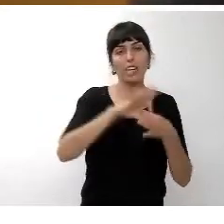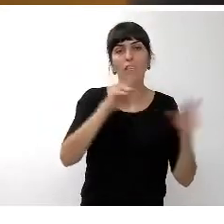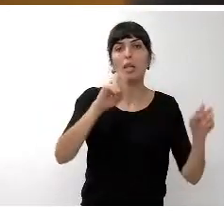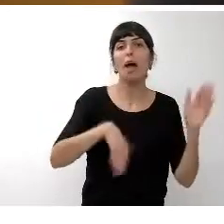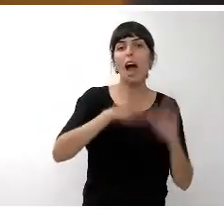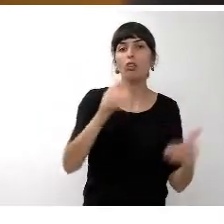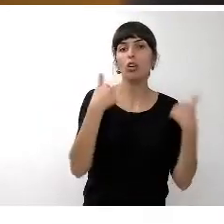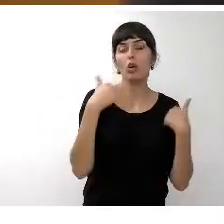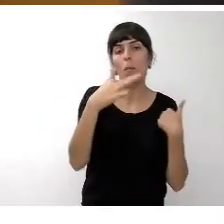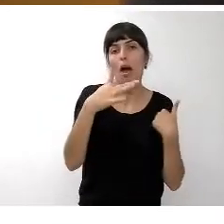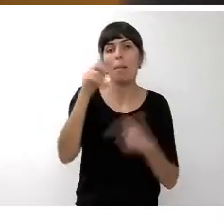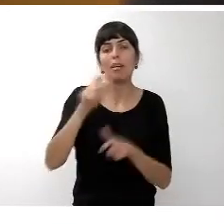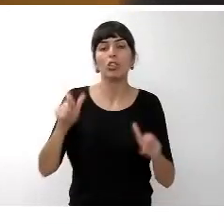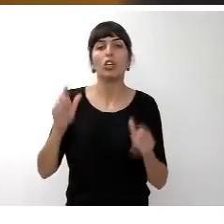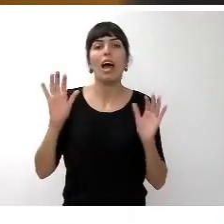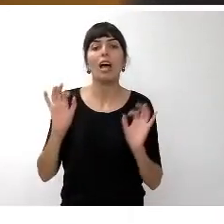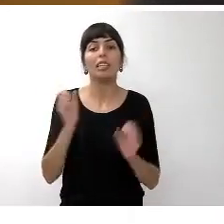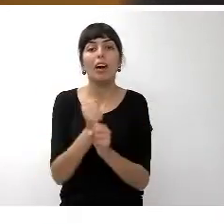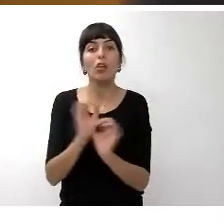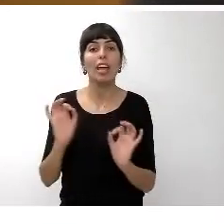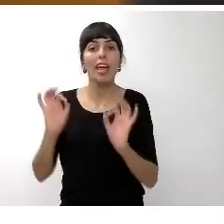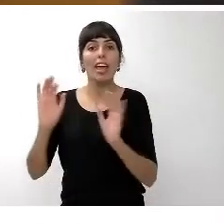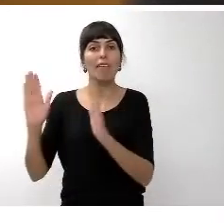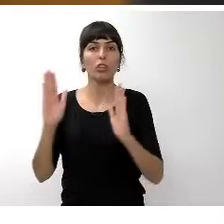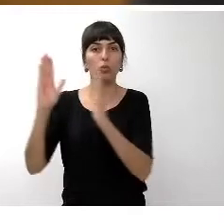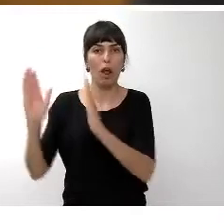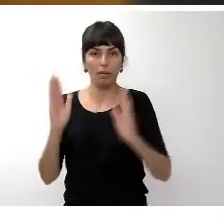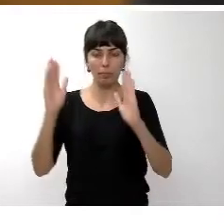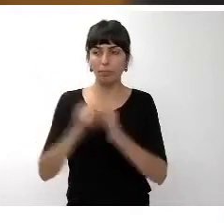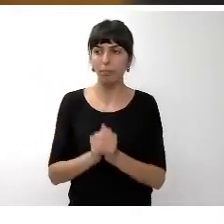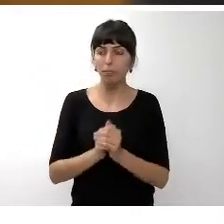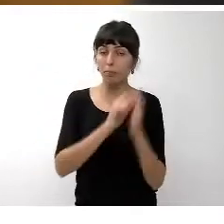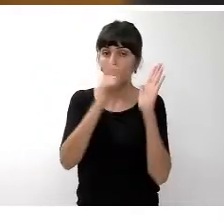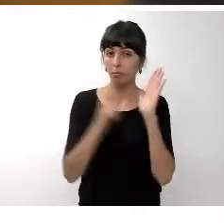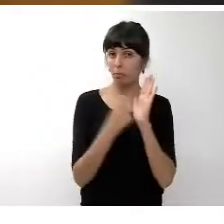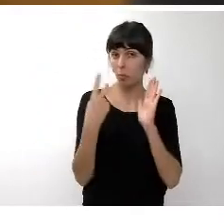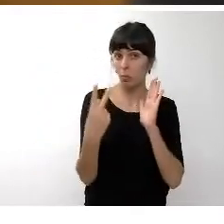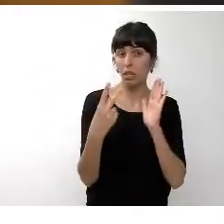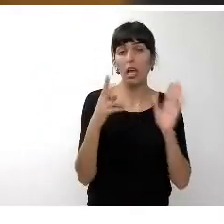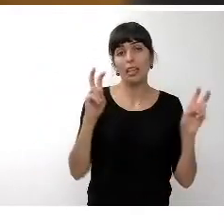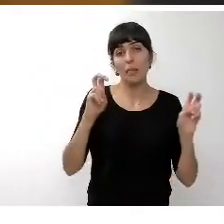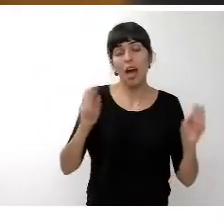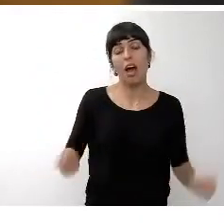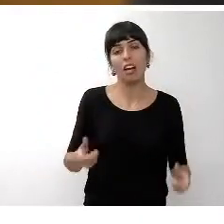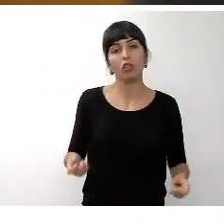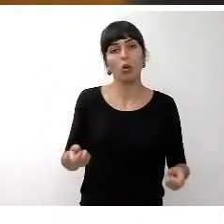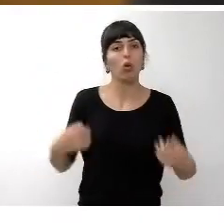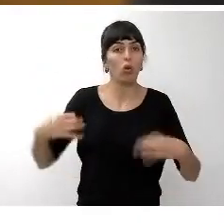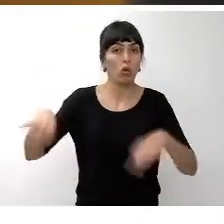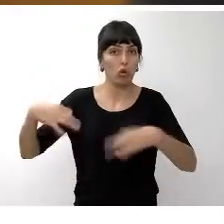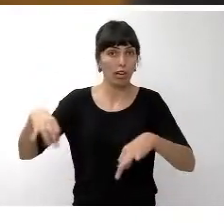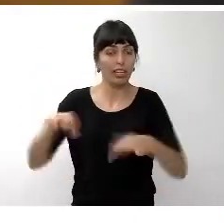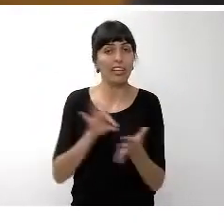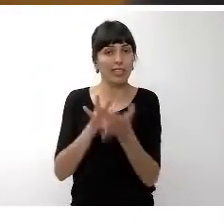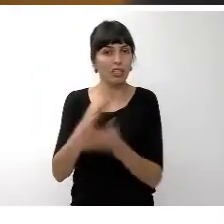Esto es lo concerniente al capítulo 1 en cuanto al gasto capítulo 2 del gasto corriente de adquisición de bienes y servicios el presupuesto